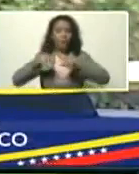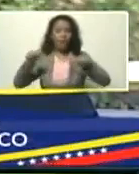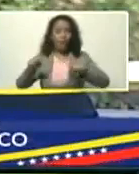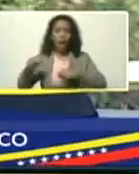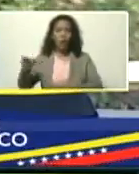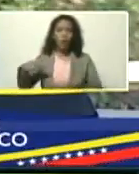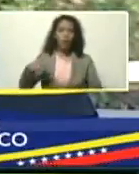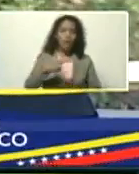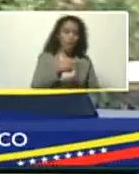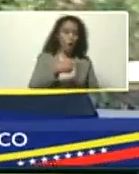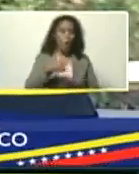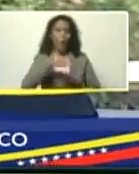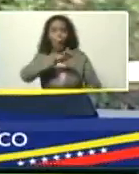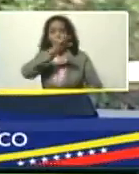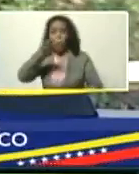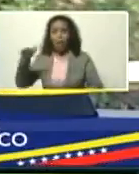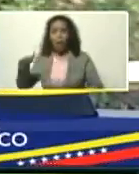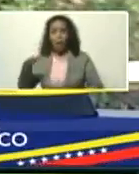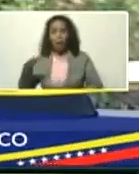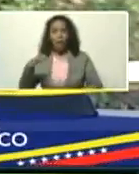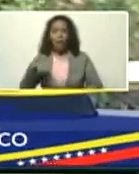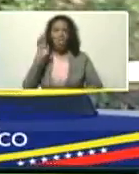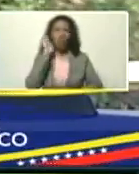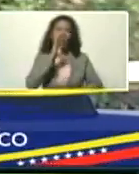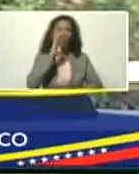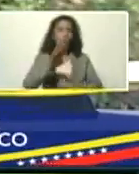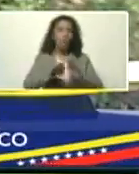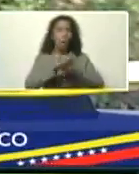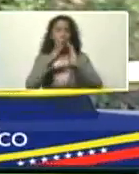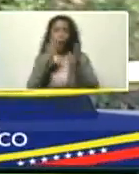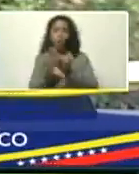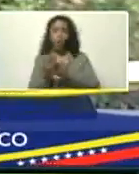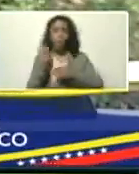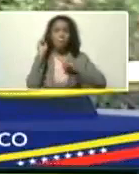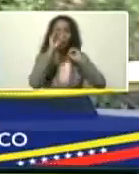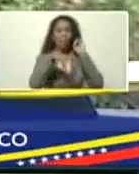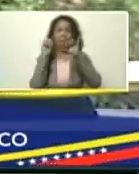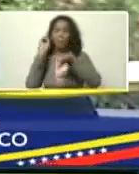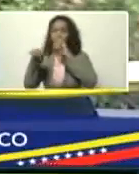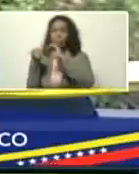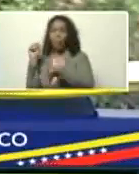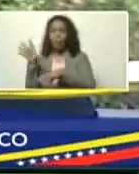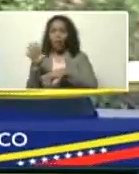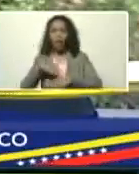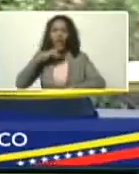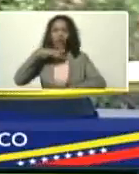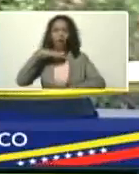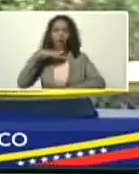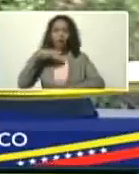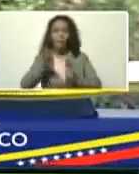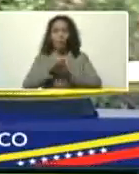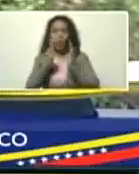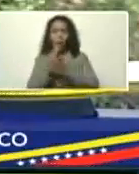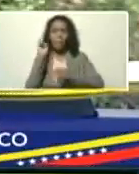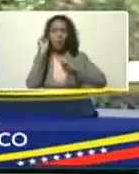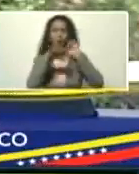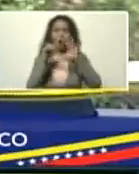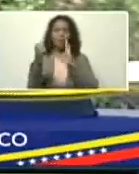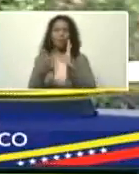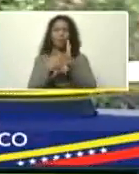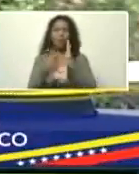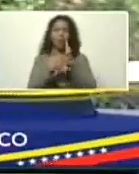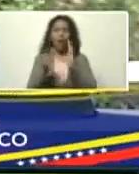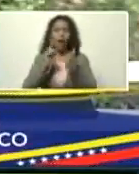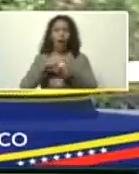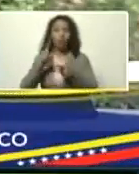ríos, los mares, y a contaminar el planeta, y además, llenar el planeta, con las tecnologías de